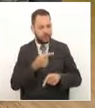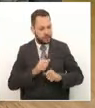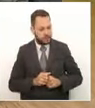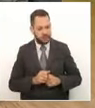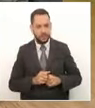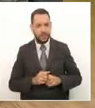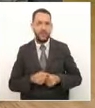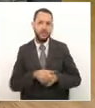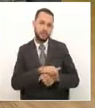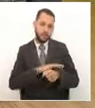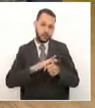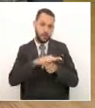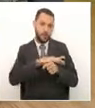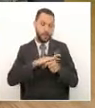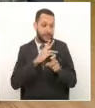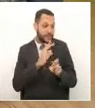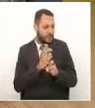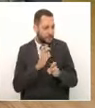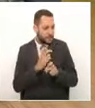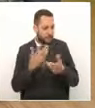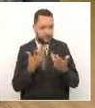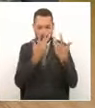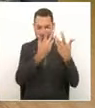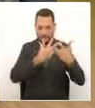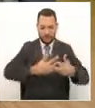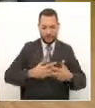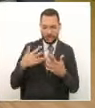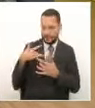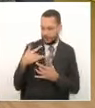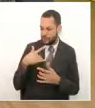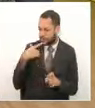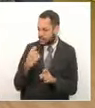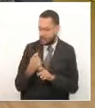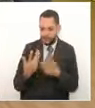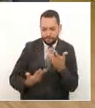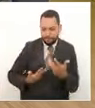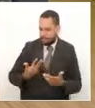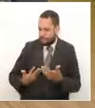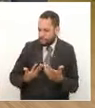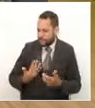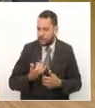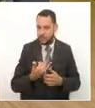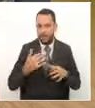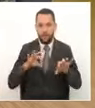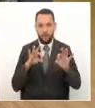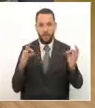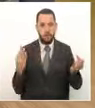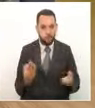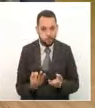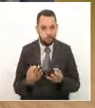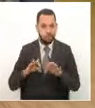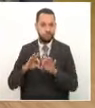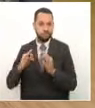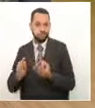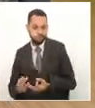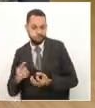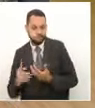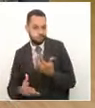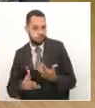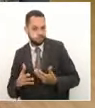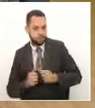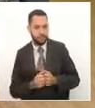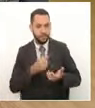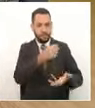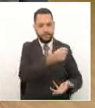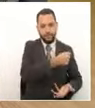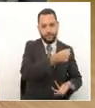situación es compleja para las empresas. De hecho muchas familias risaraldenses pues también están cautas frente a la inversión,